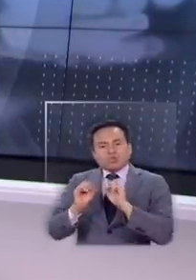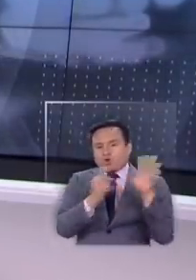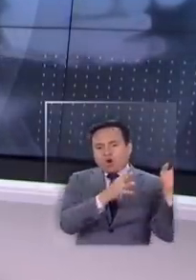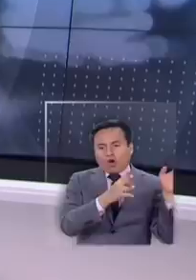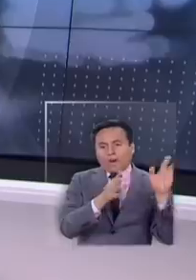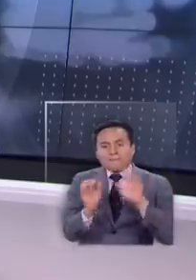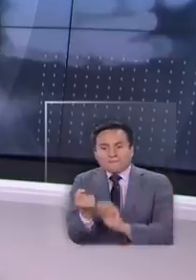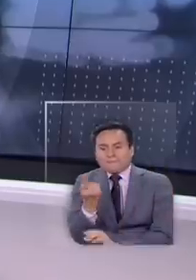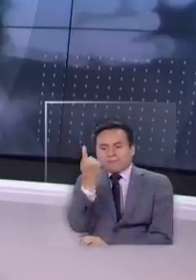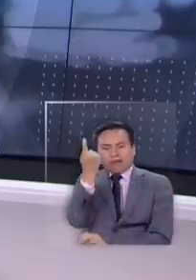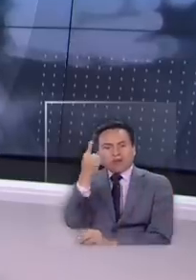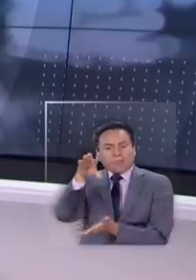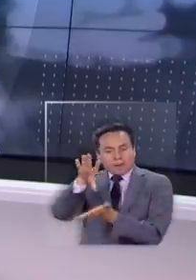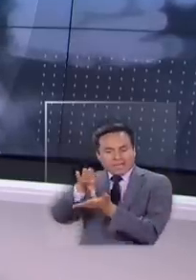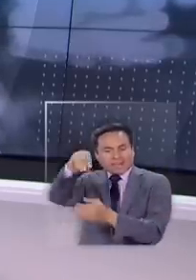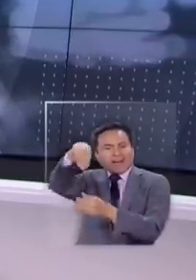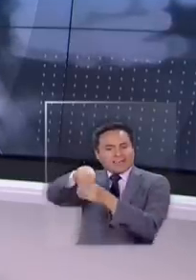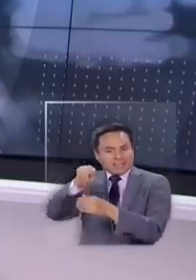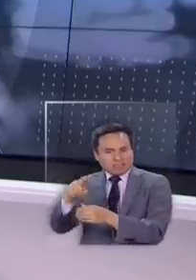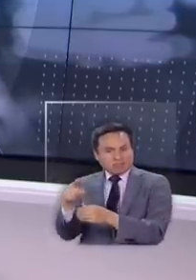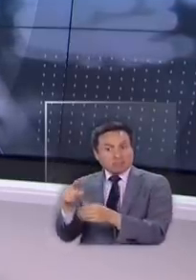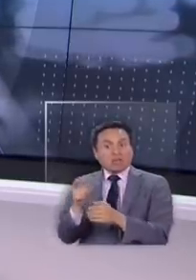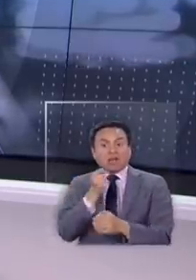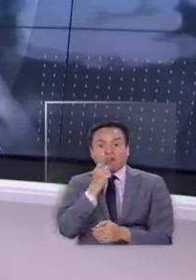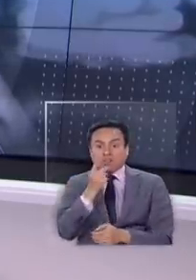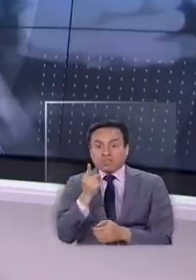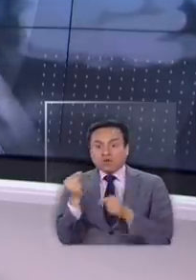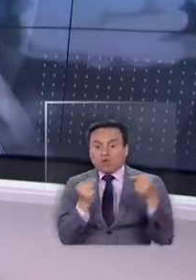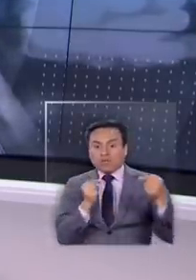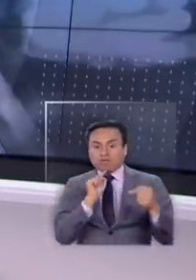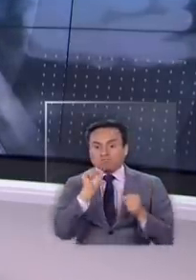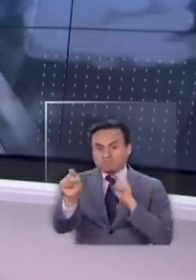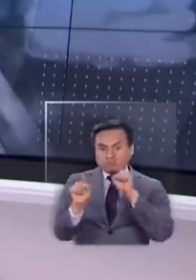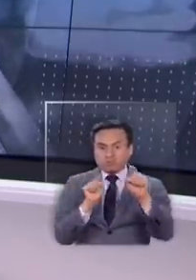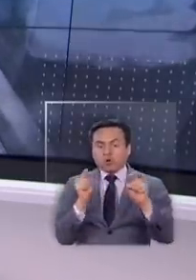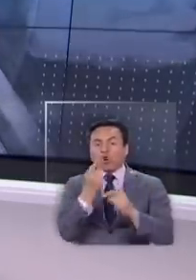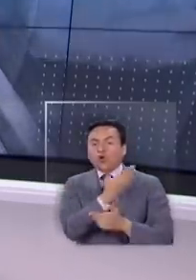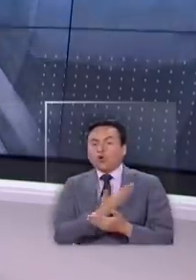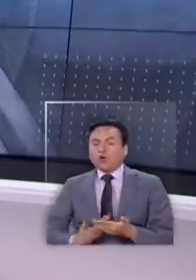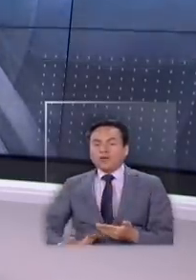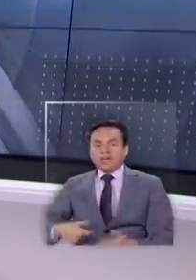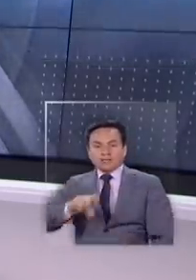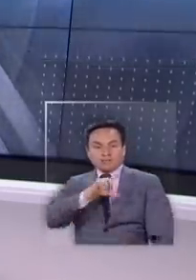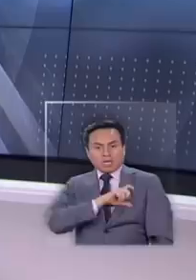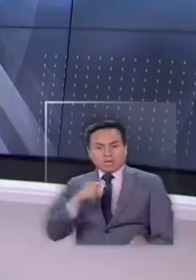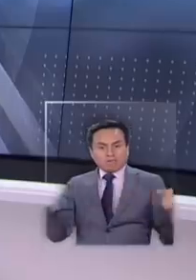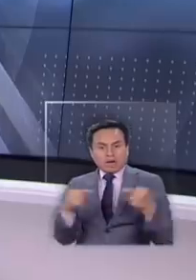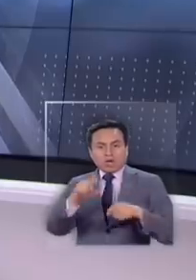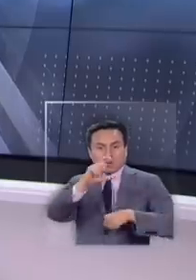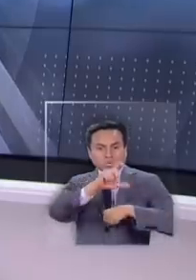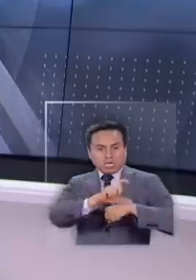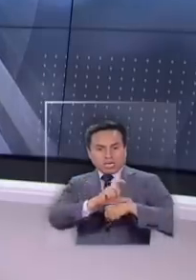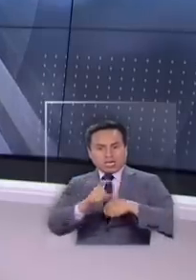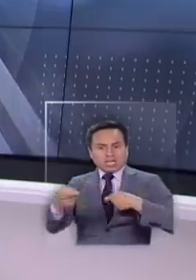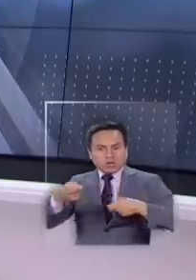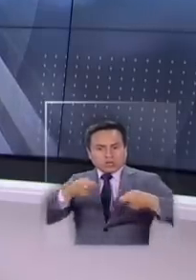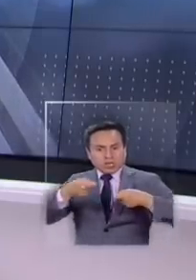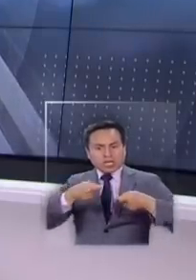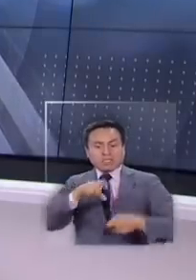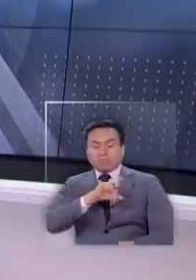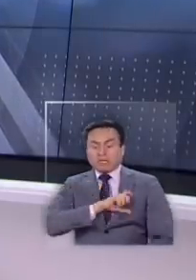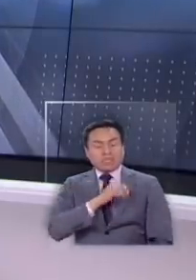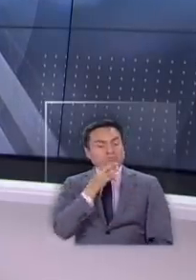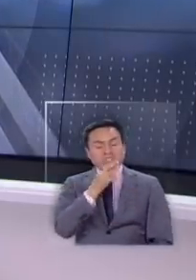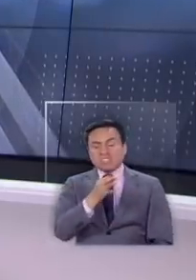para privilegiar el consumo interno. Ha habido acusaciones entre gobiernos. Le pongo el caso. España con Turquía intentaron negociar y